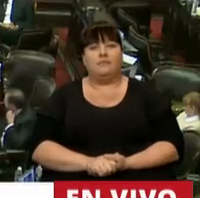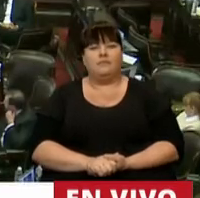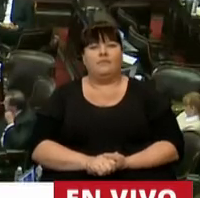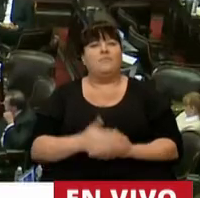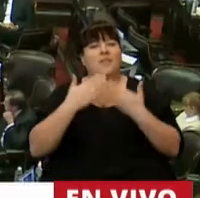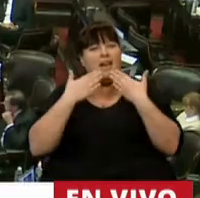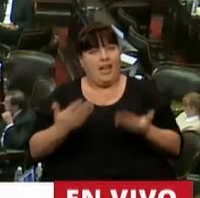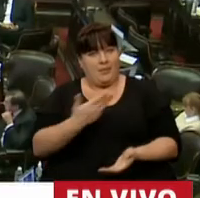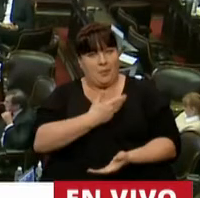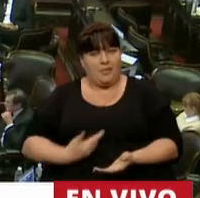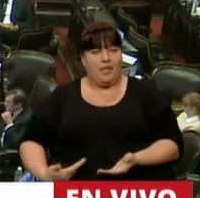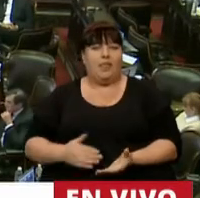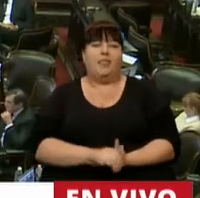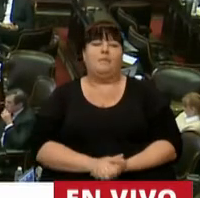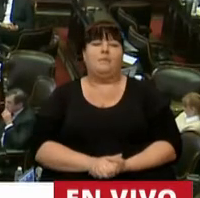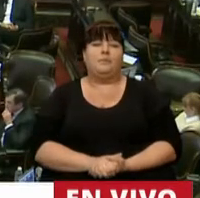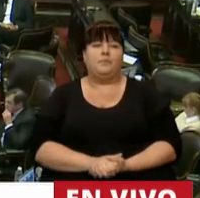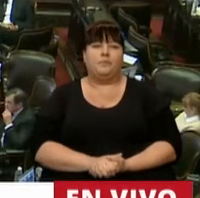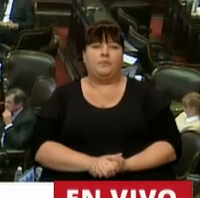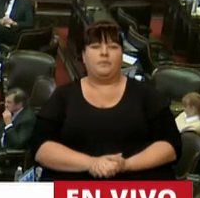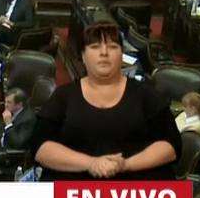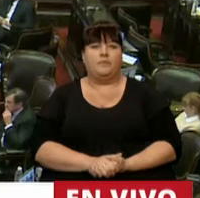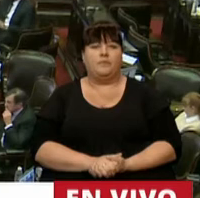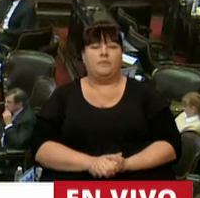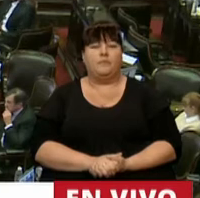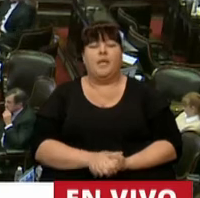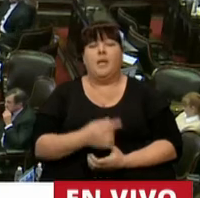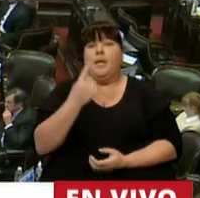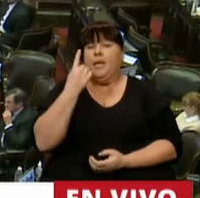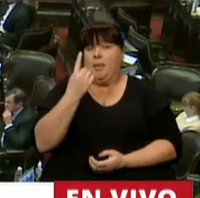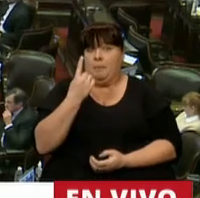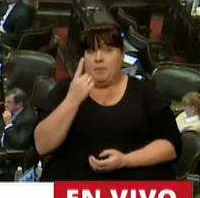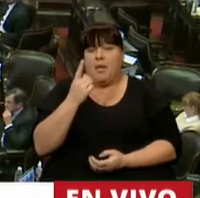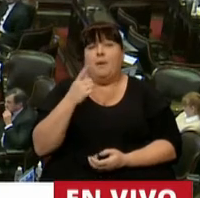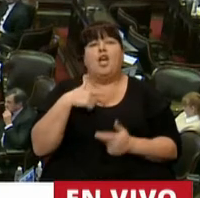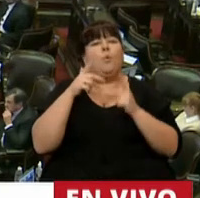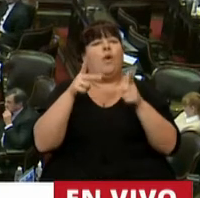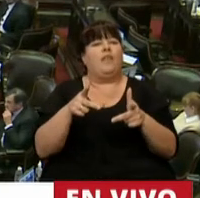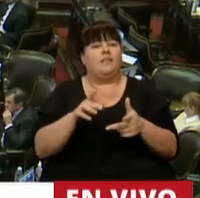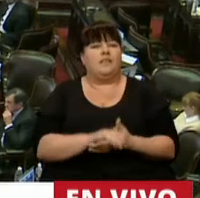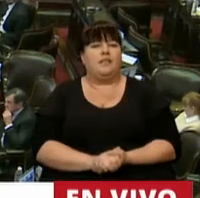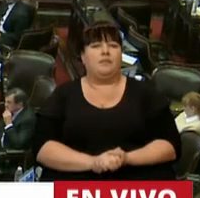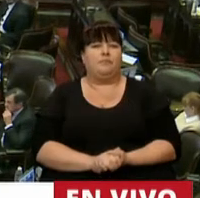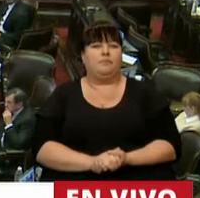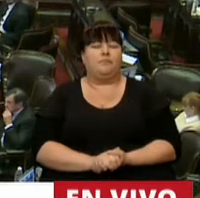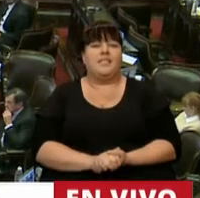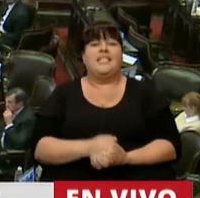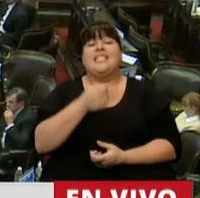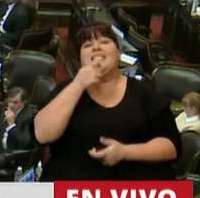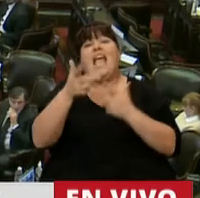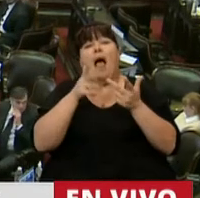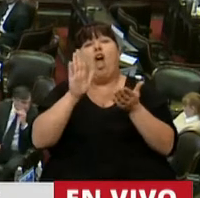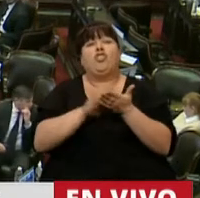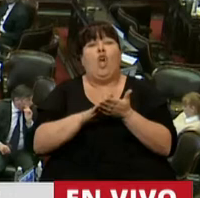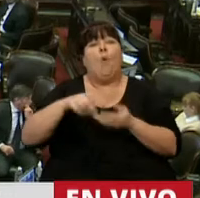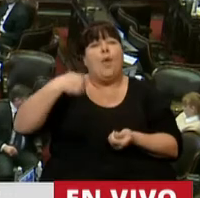Gracias, Presidente. En primer lugar, quiero decir que si vamos a hablar de